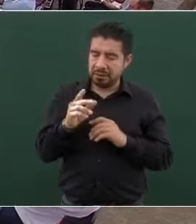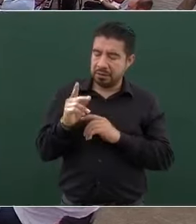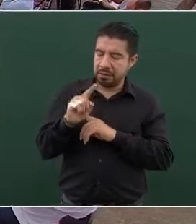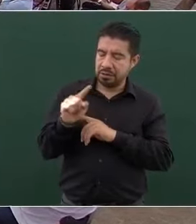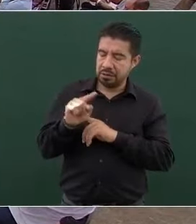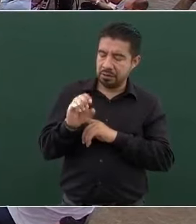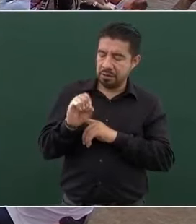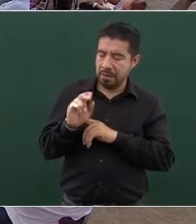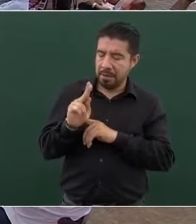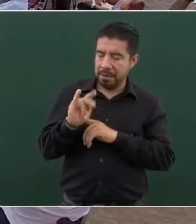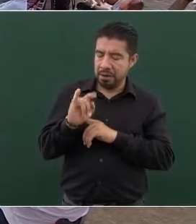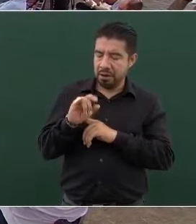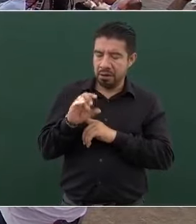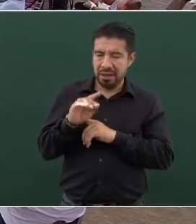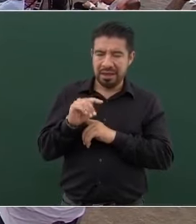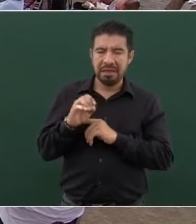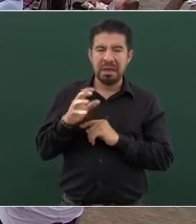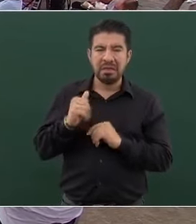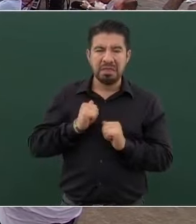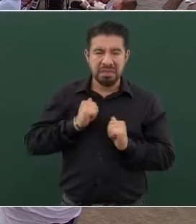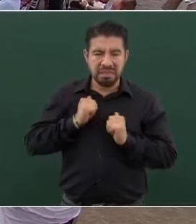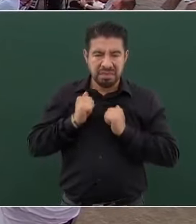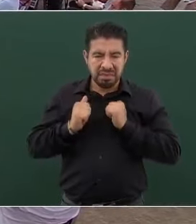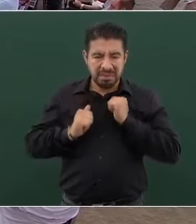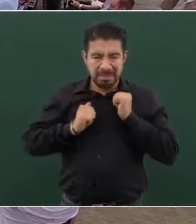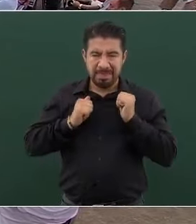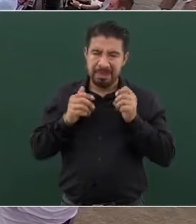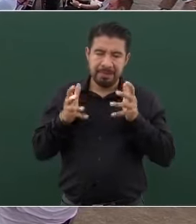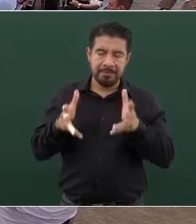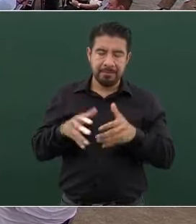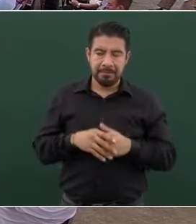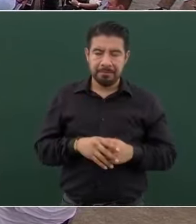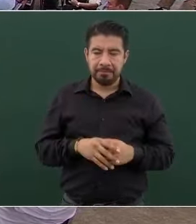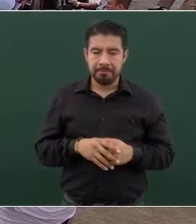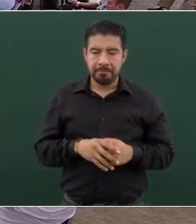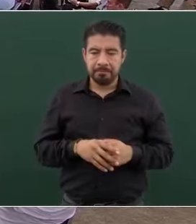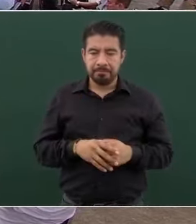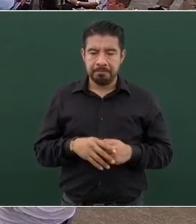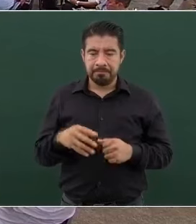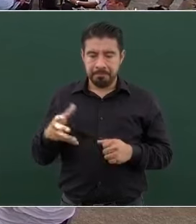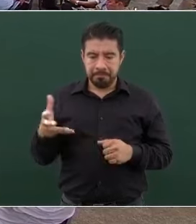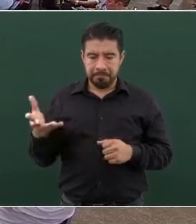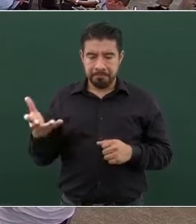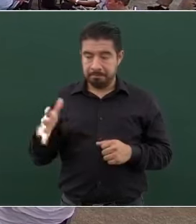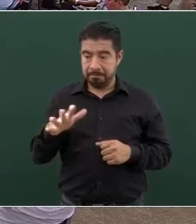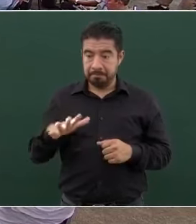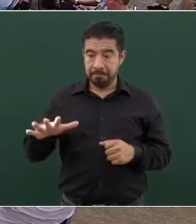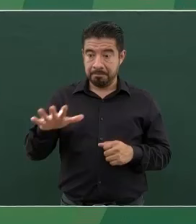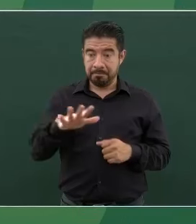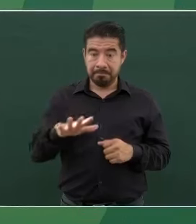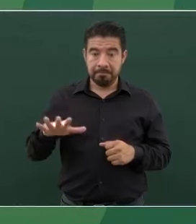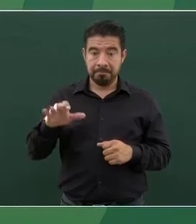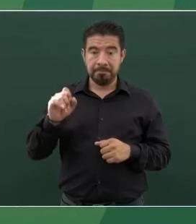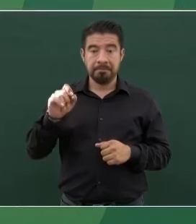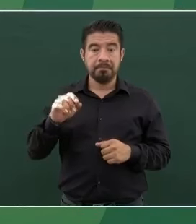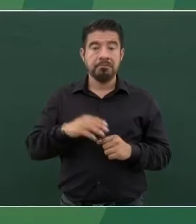habían secuestrado a un candidato en Michoacán, ya